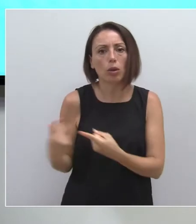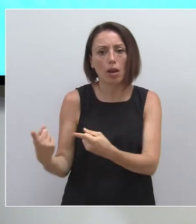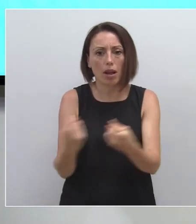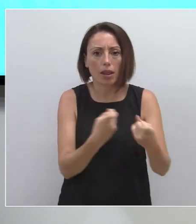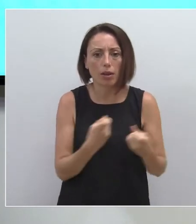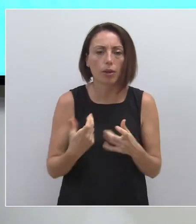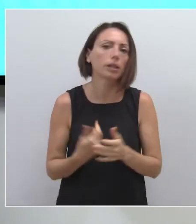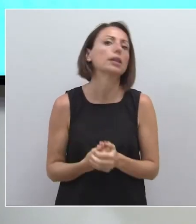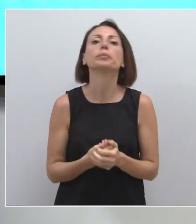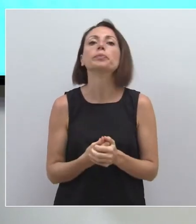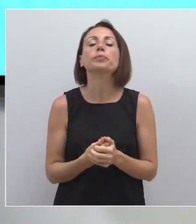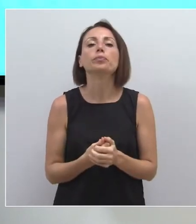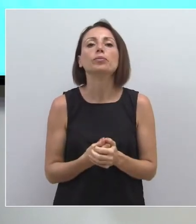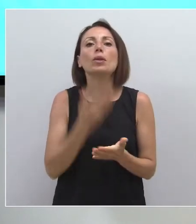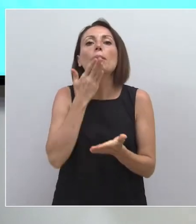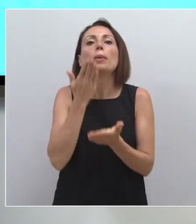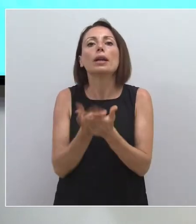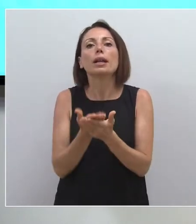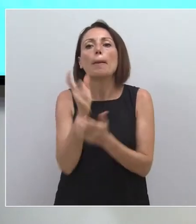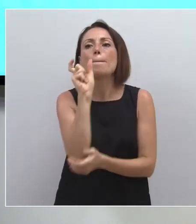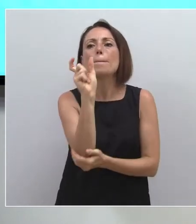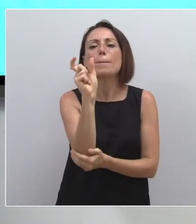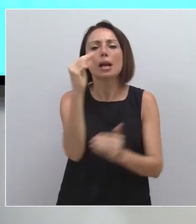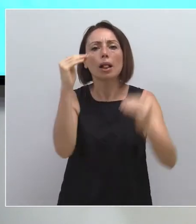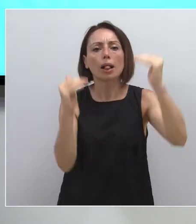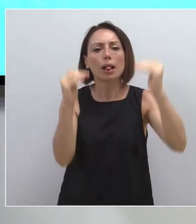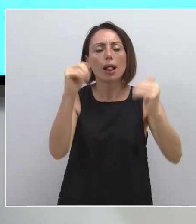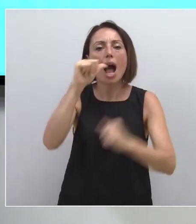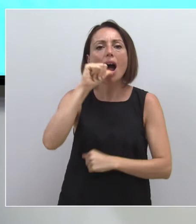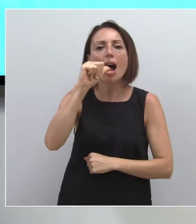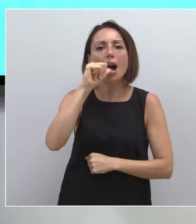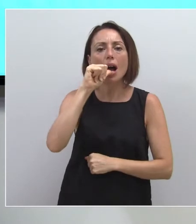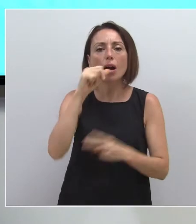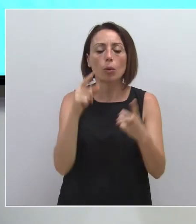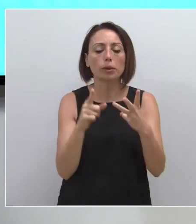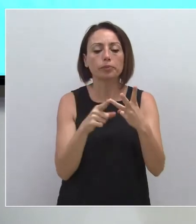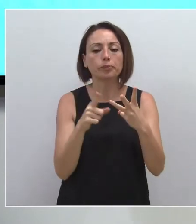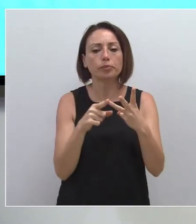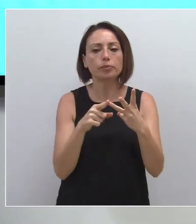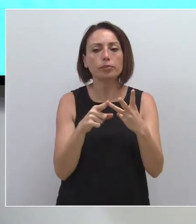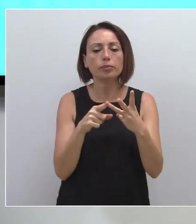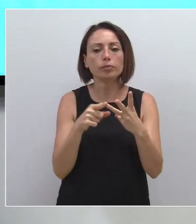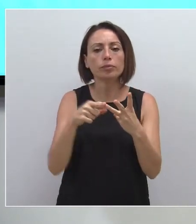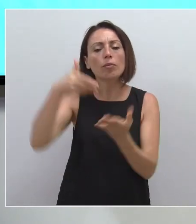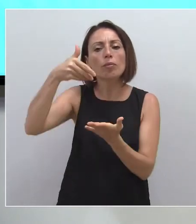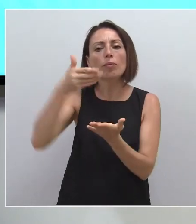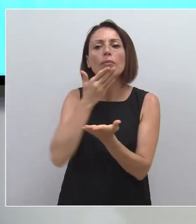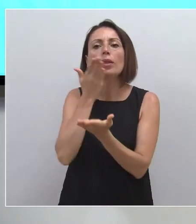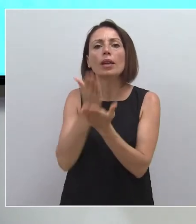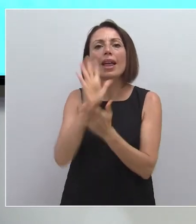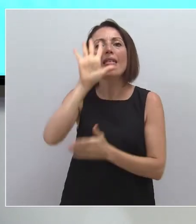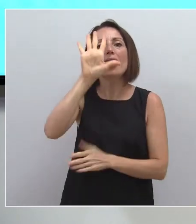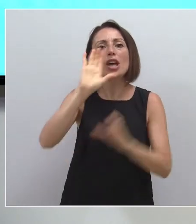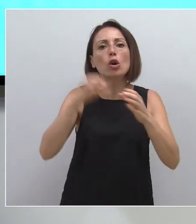el levante español. Le pedía un precio armonizado del precio del agua y le pedía que nos juntara a las cinco comunidades